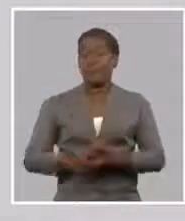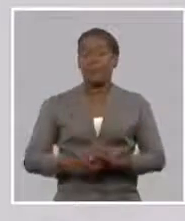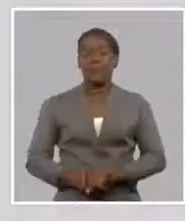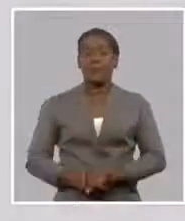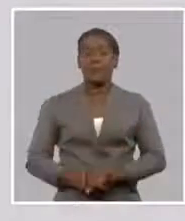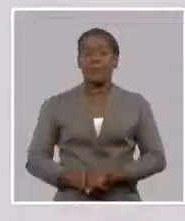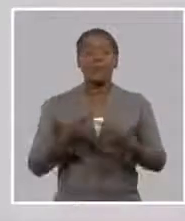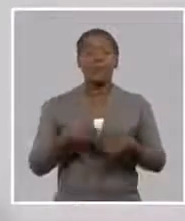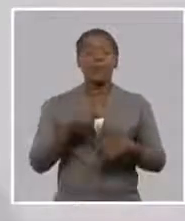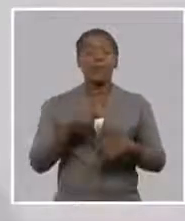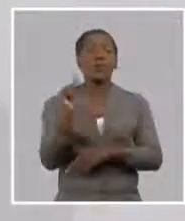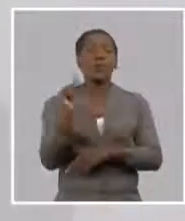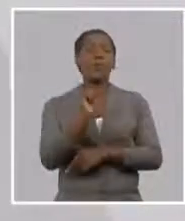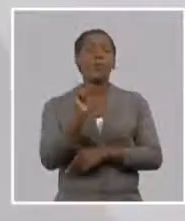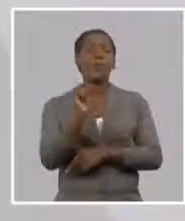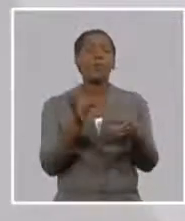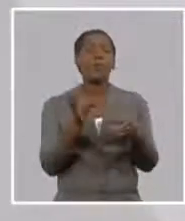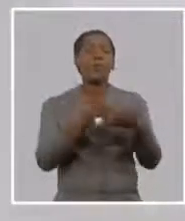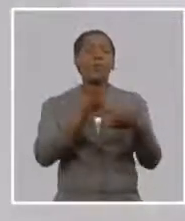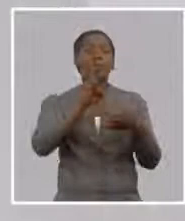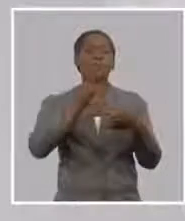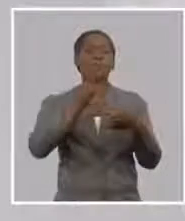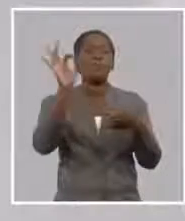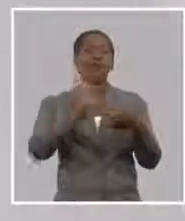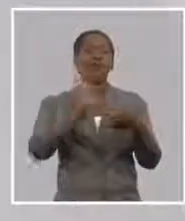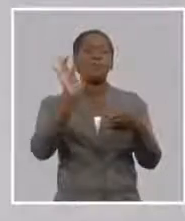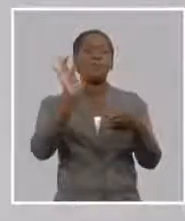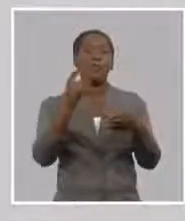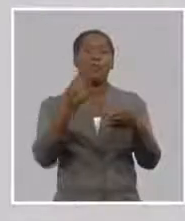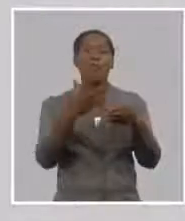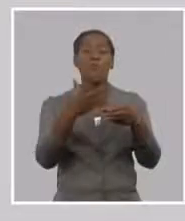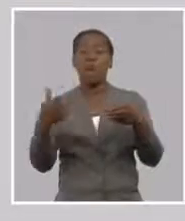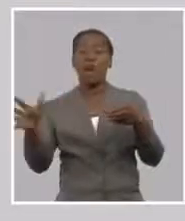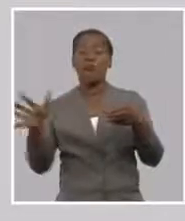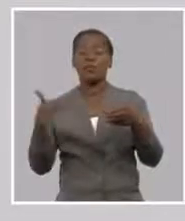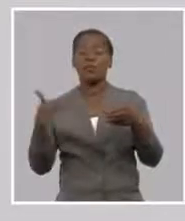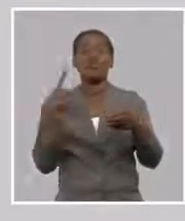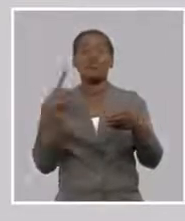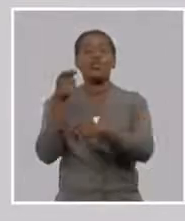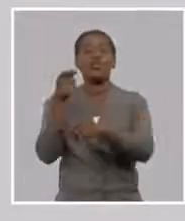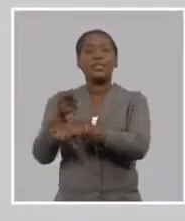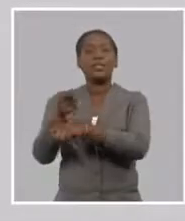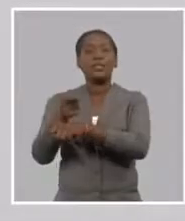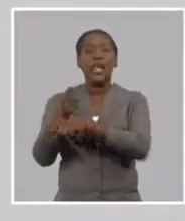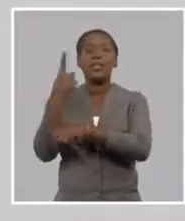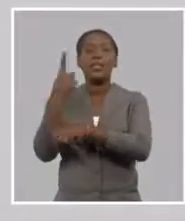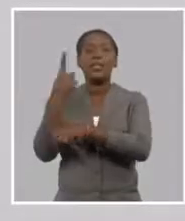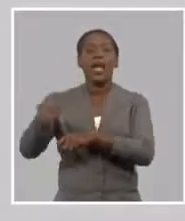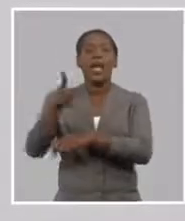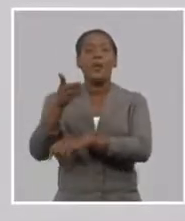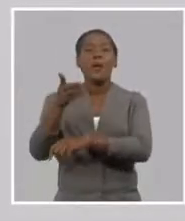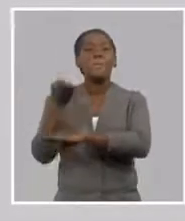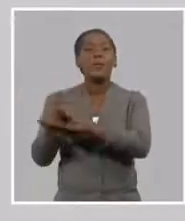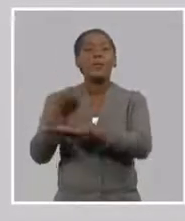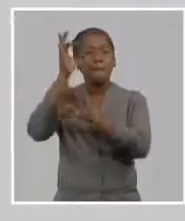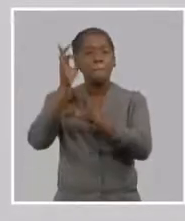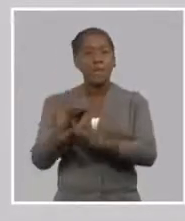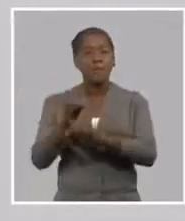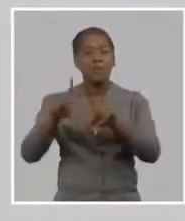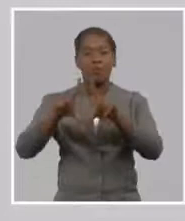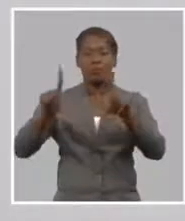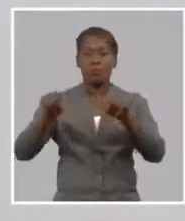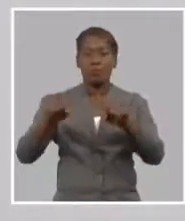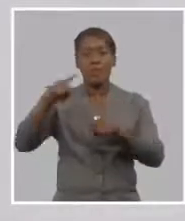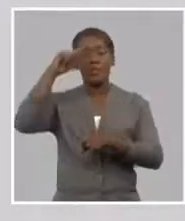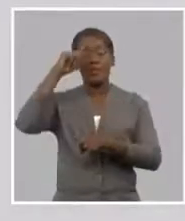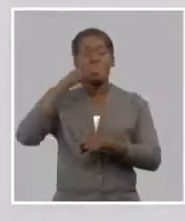estrategia comunicacional que ya está preparada donde se van a hablar de las ventajas y ante todos los beneficios del seguro el